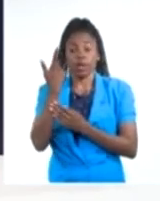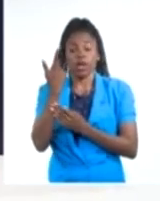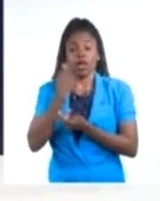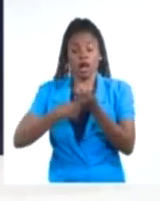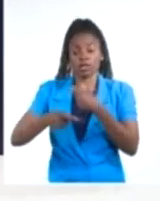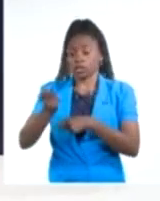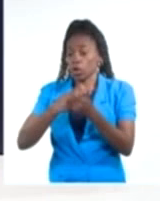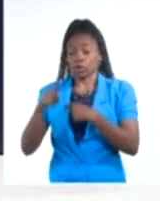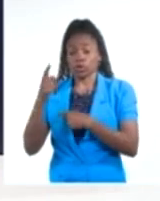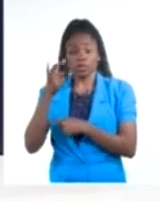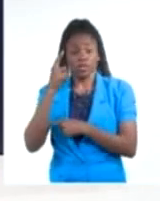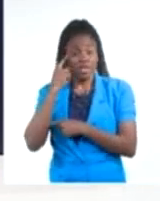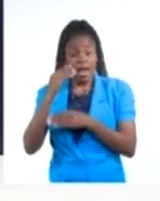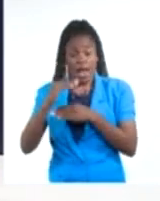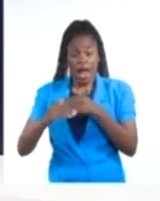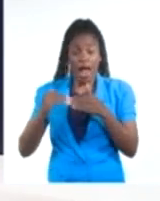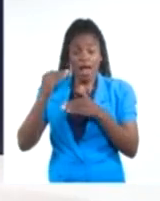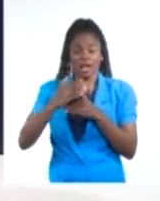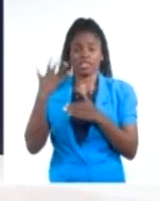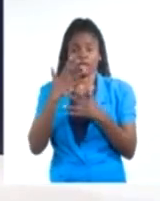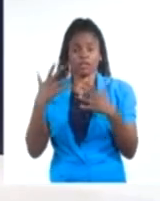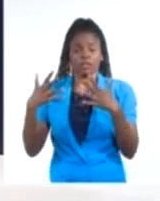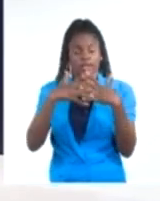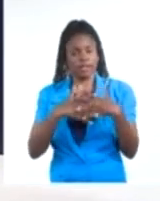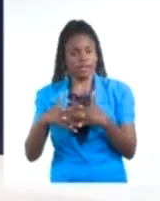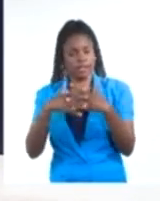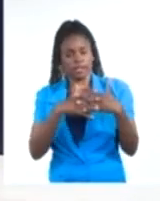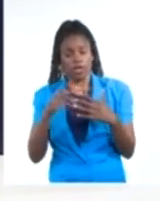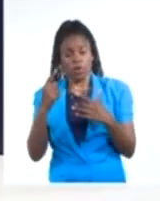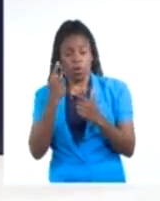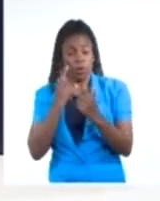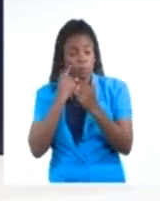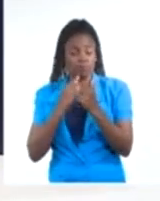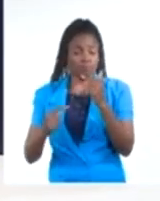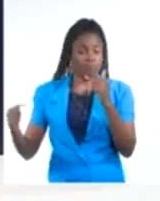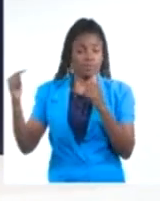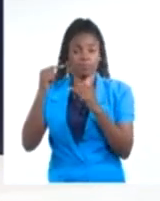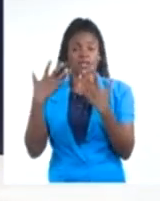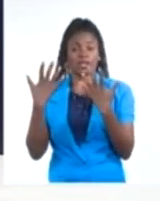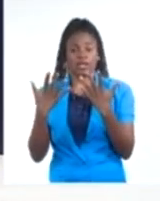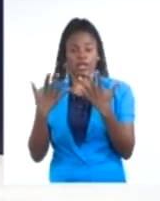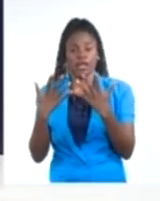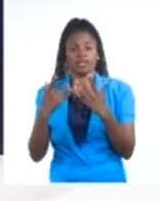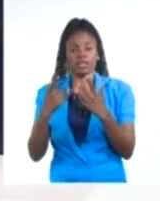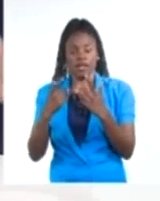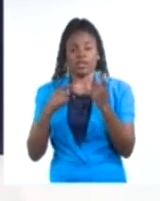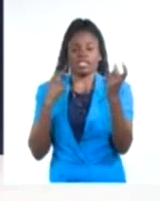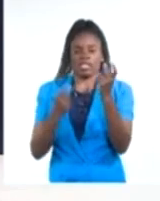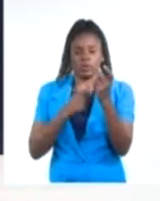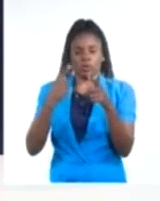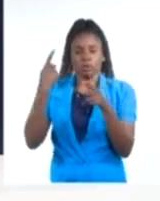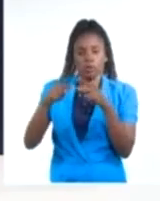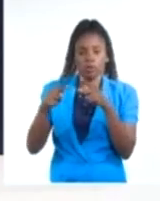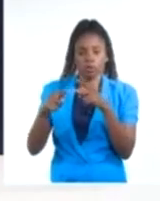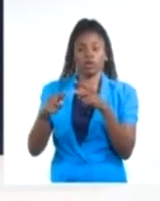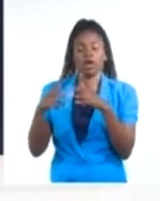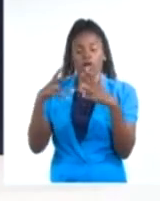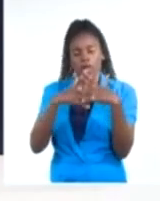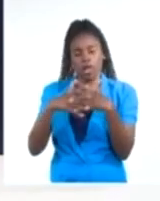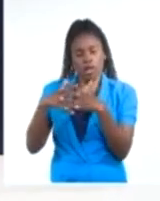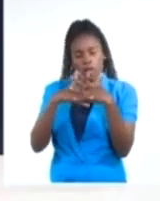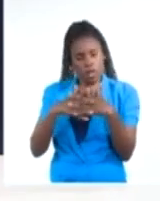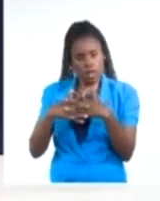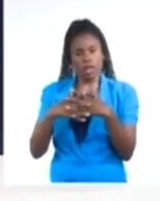por delante de los Estados Unidos incluso, y uno de los principales rivales de la Casa Blanca en el actual tablero internacional.